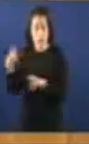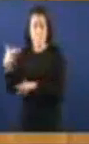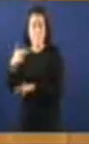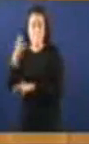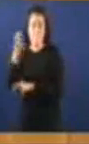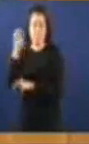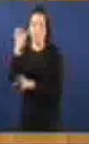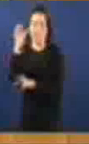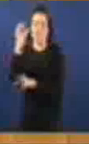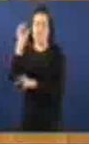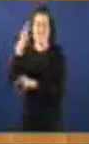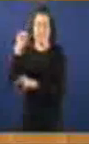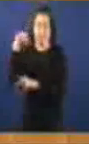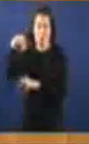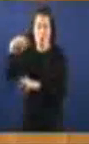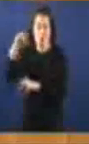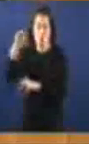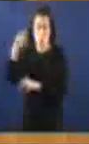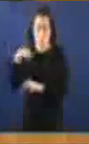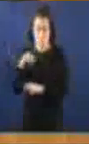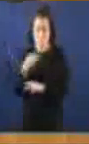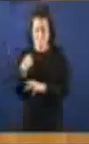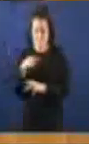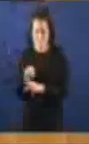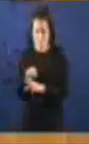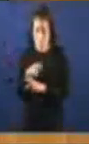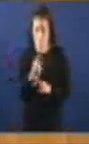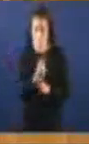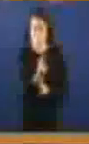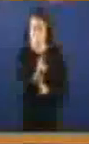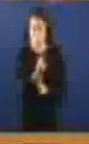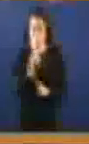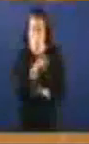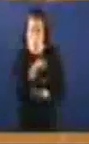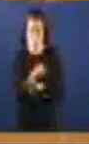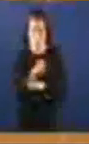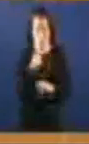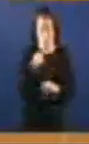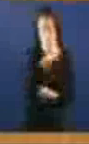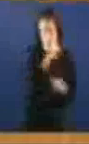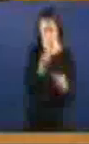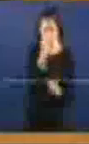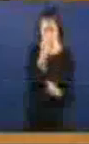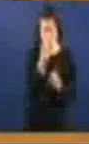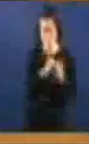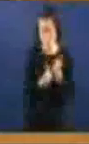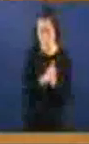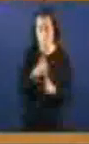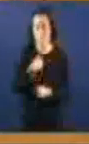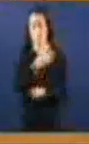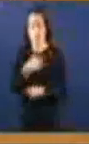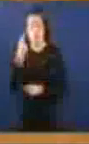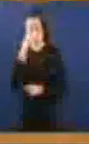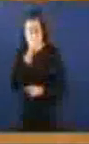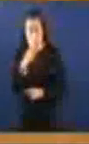aventuras En parte Con cartos Sacados Mediante as historias As preferentes Mediante a estafa Bueno, pois iso Doblemente grave E quero recordar Que este Parlamento Ten según o